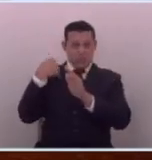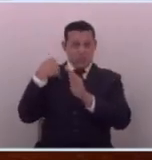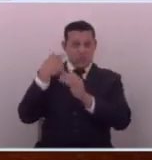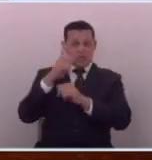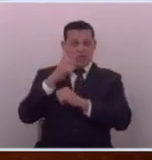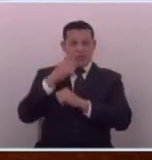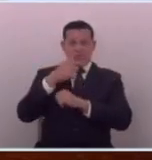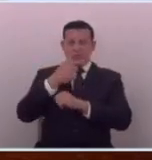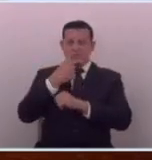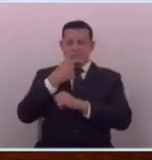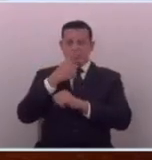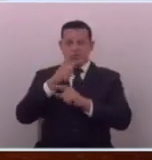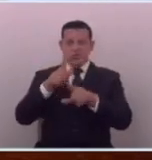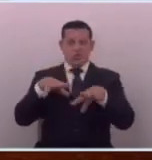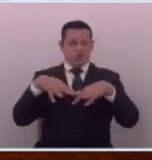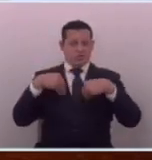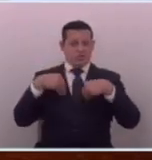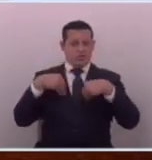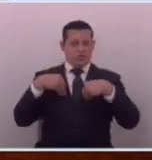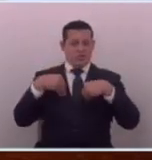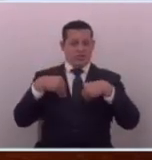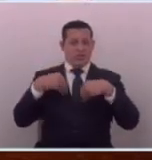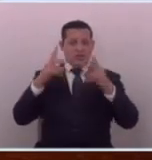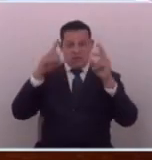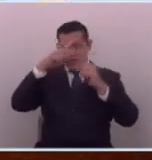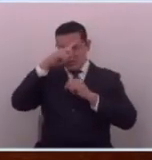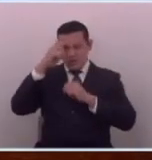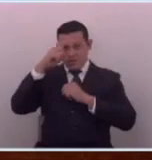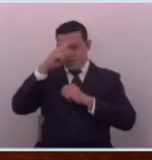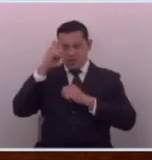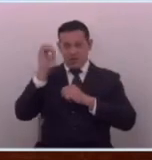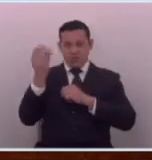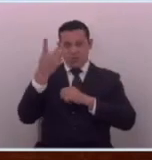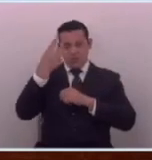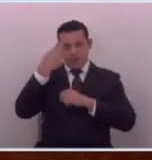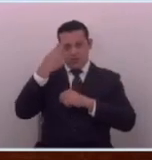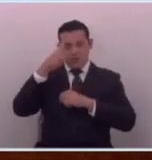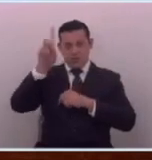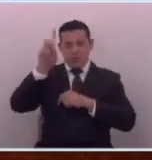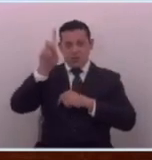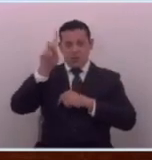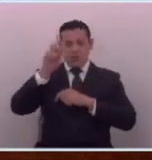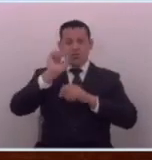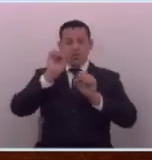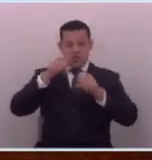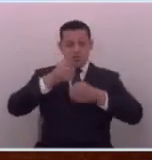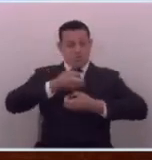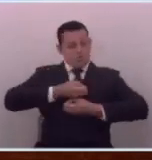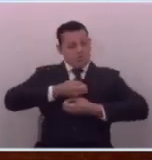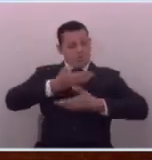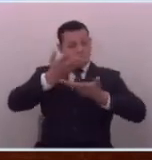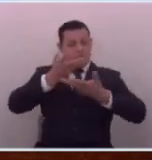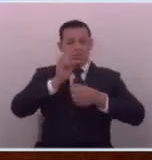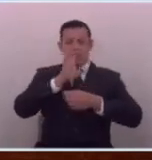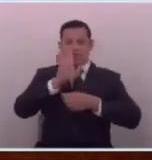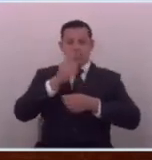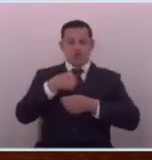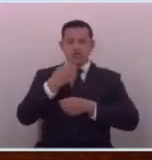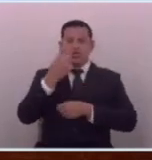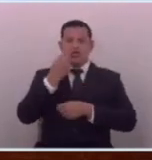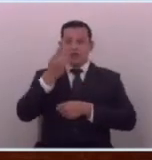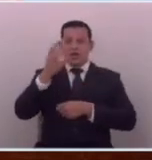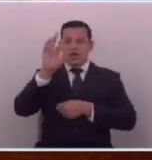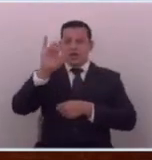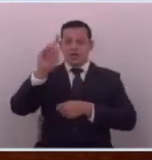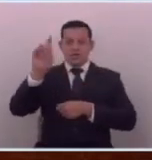muy contenta con el trabajo de nuevas ideas y lo pudo expresar yo no vi que Cristian